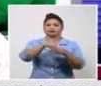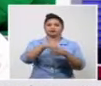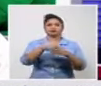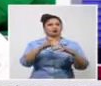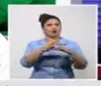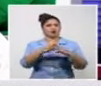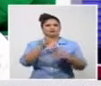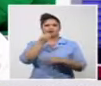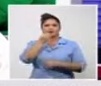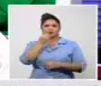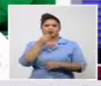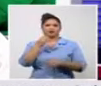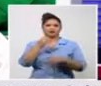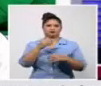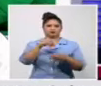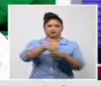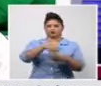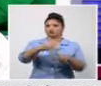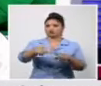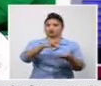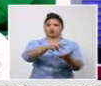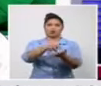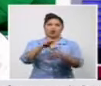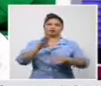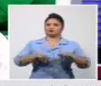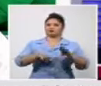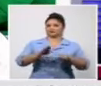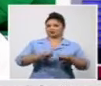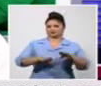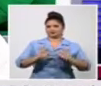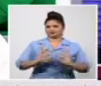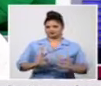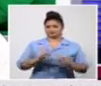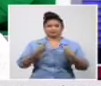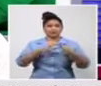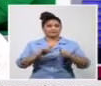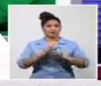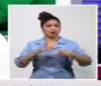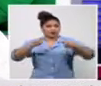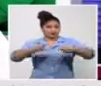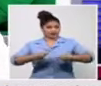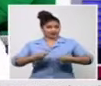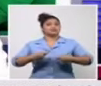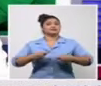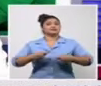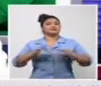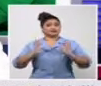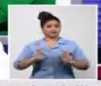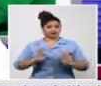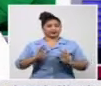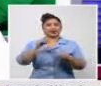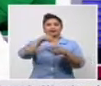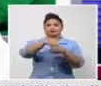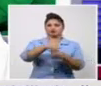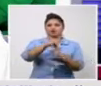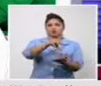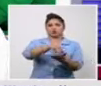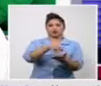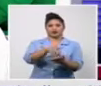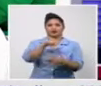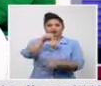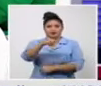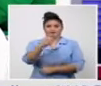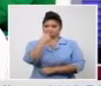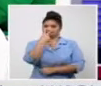que esto se haga en un centro de aislamiento donde se garantice que realmente esa persona